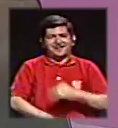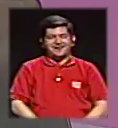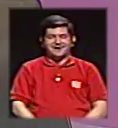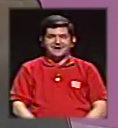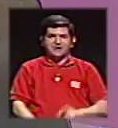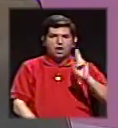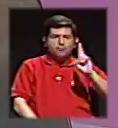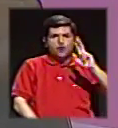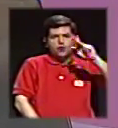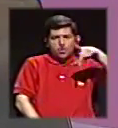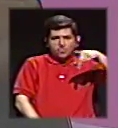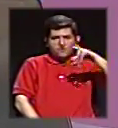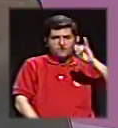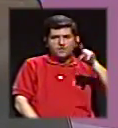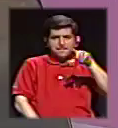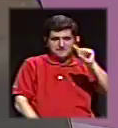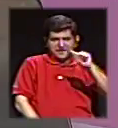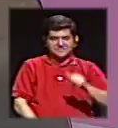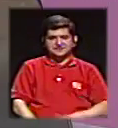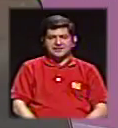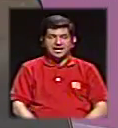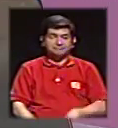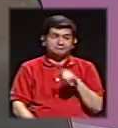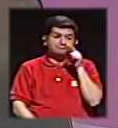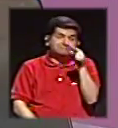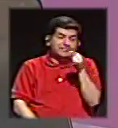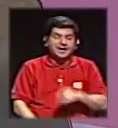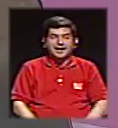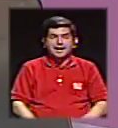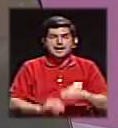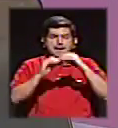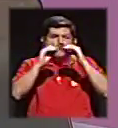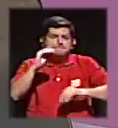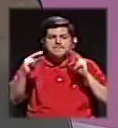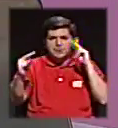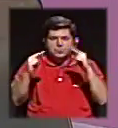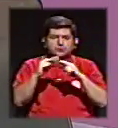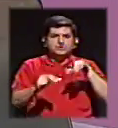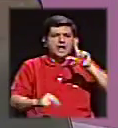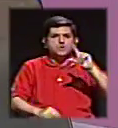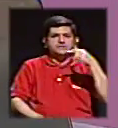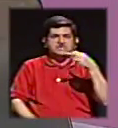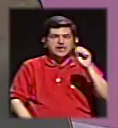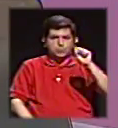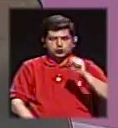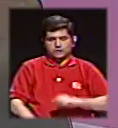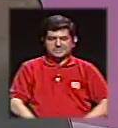Pisa queda como, bueno, es menos conocido que lo de Guillermo Solís.